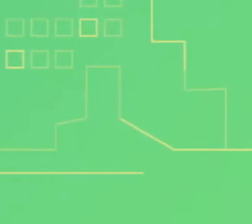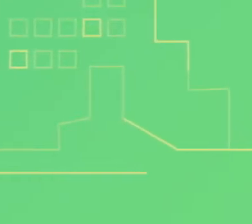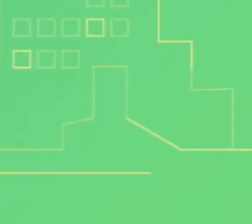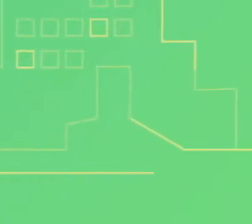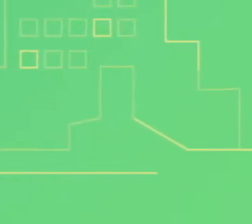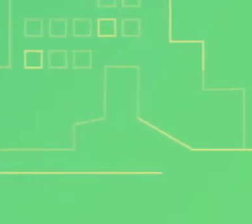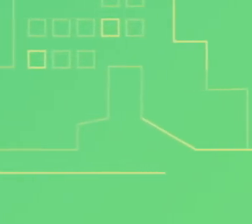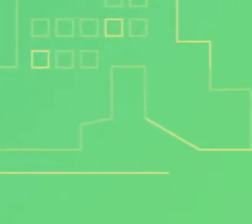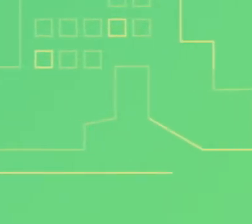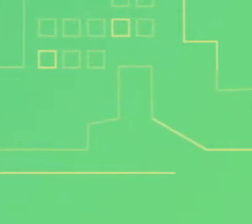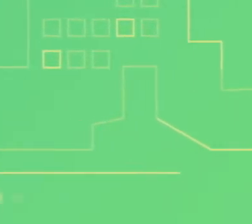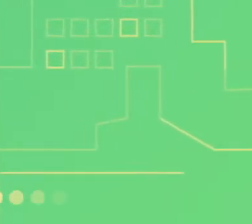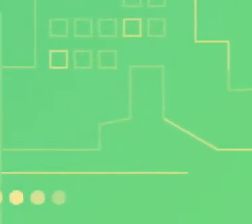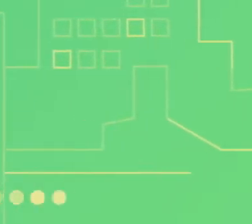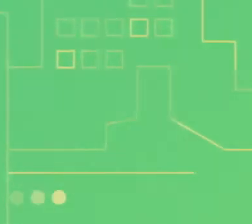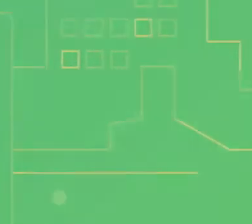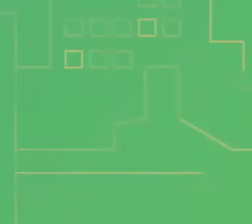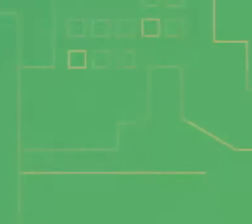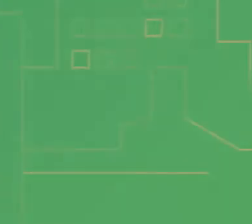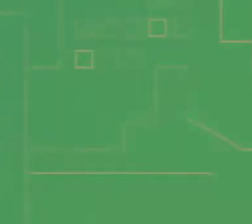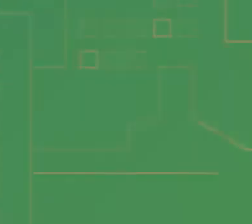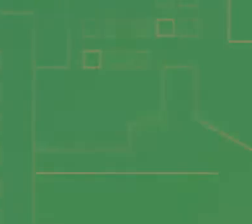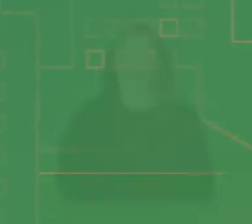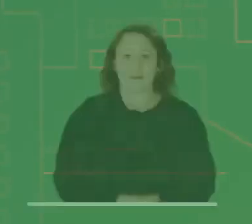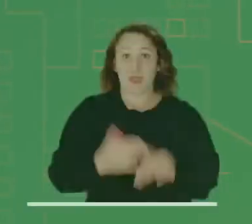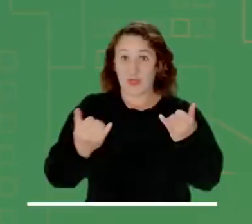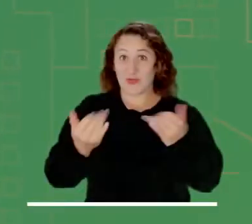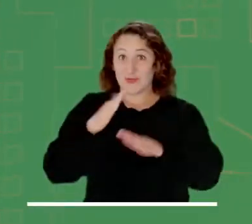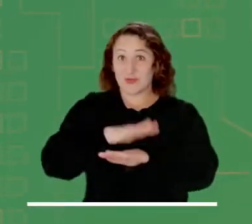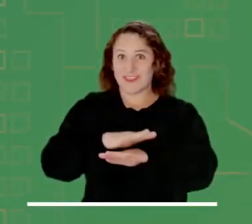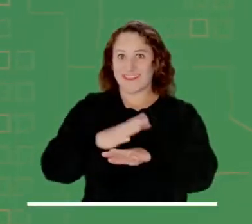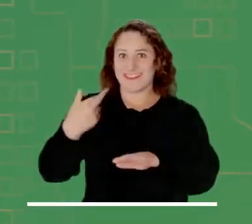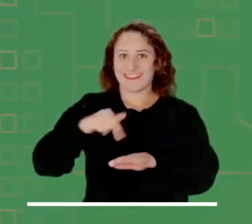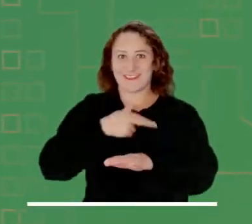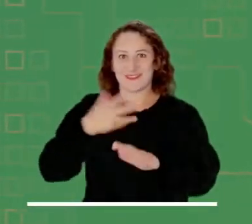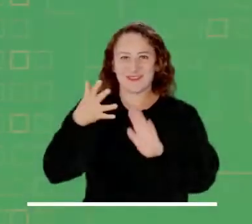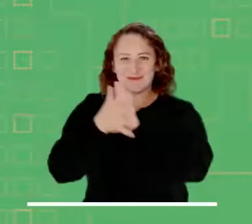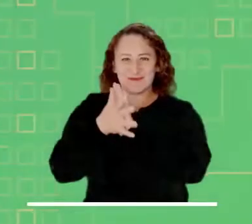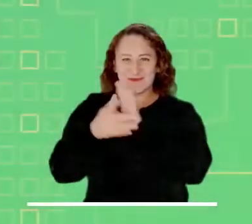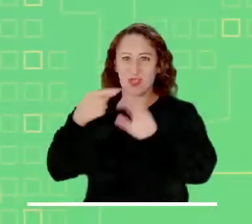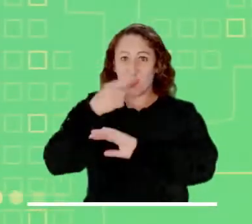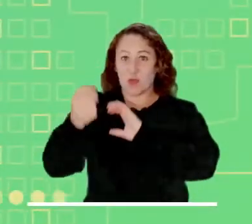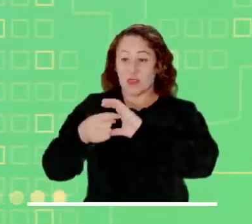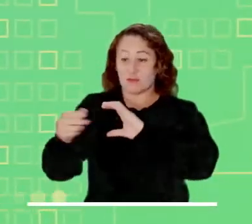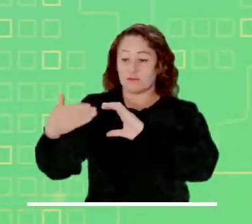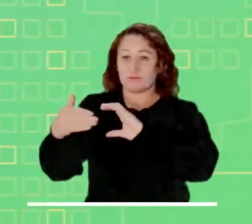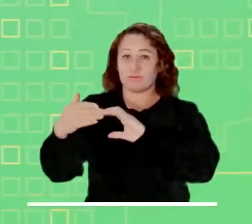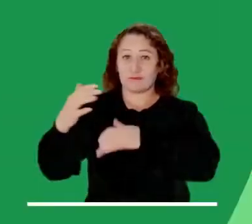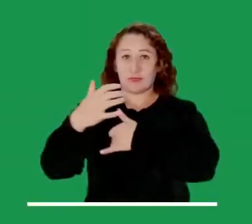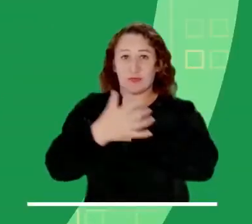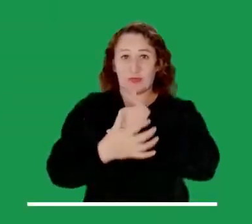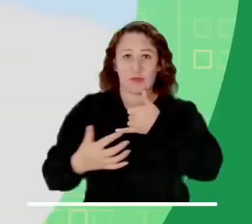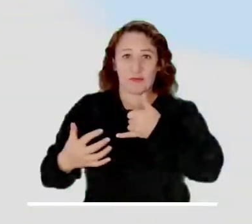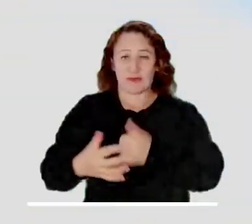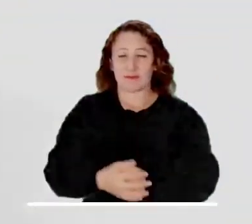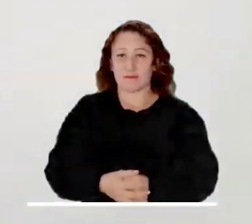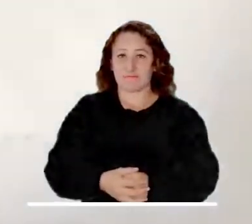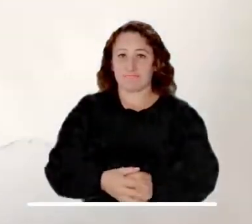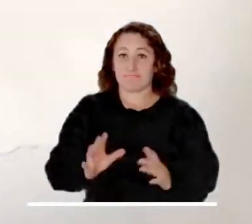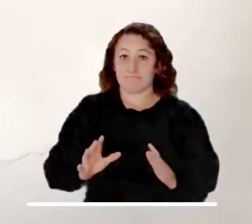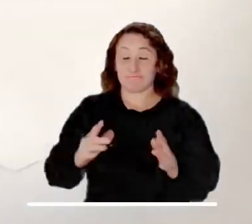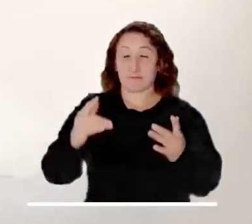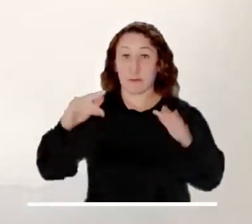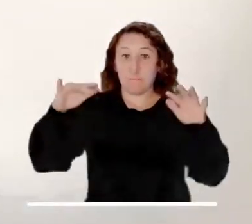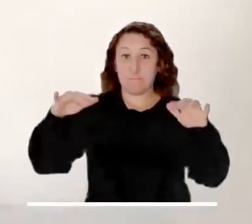Llega la tarde y nosotros regresamos con la información más reciente del pronóstico del tiempo para cada una de las regiones del país.